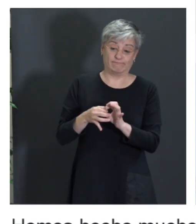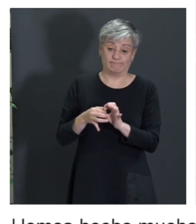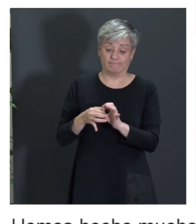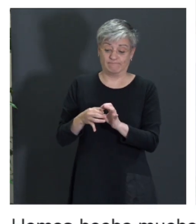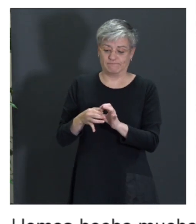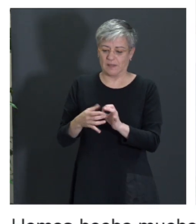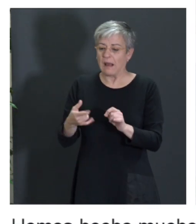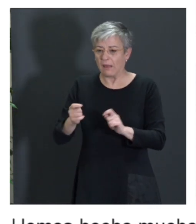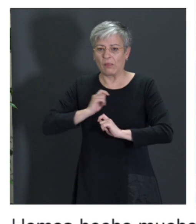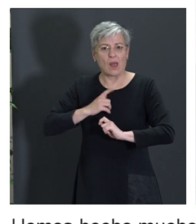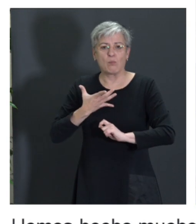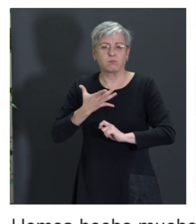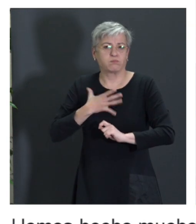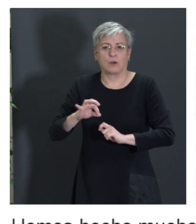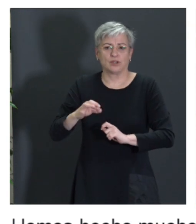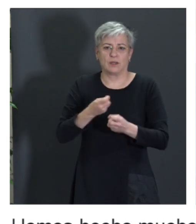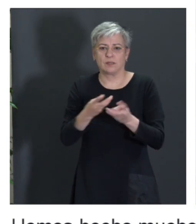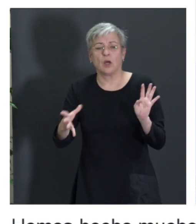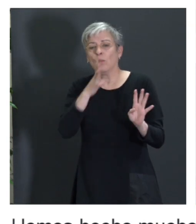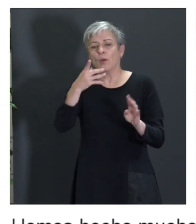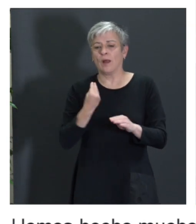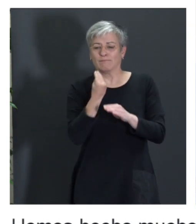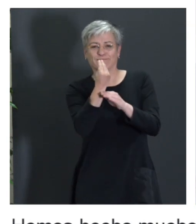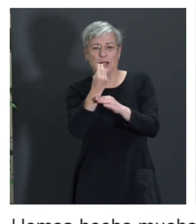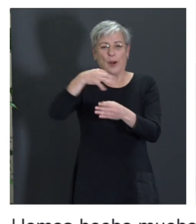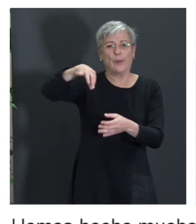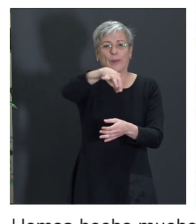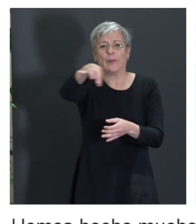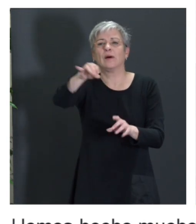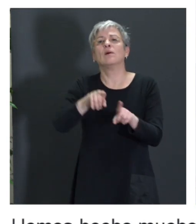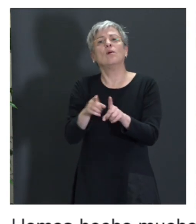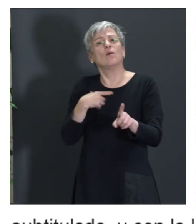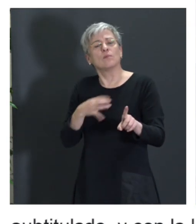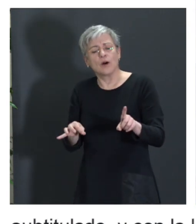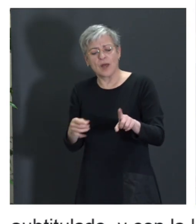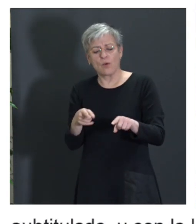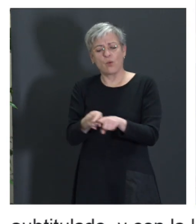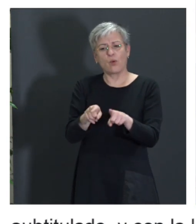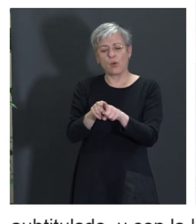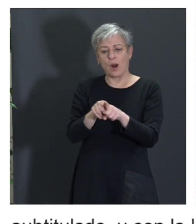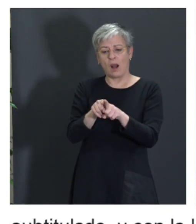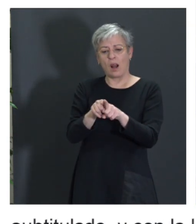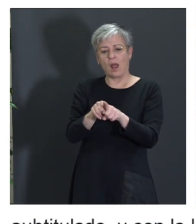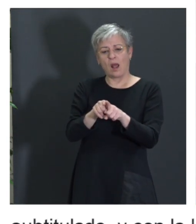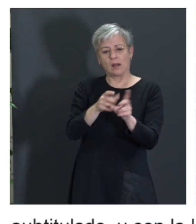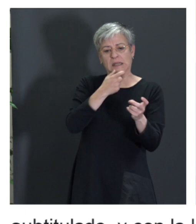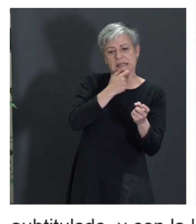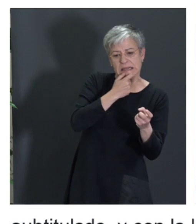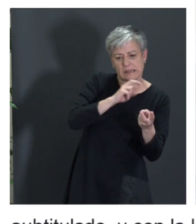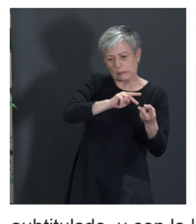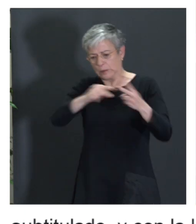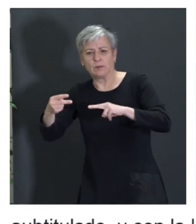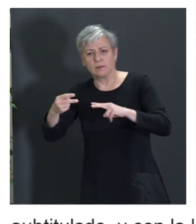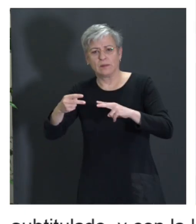es que hay muchísimas posibilidades, ¿no? Porque puedes hacer avatares, puedes hacer que cosas que las tienes traducidas o hechas igual en inglés